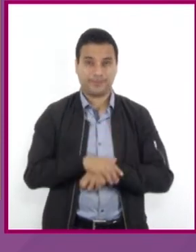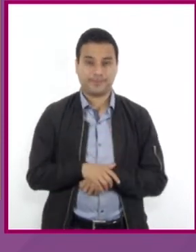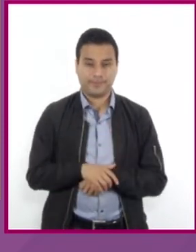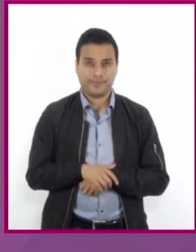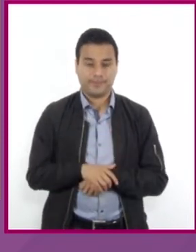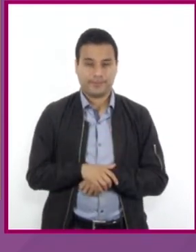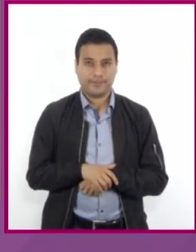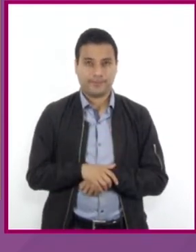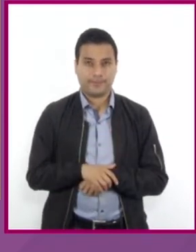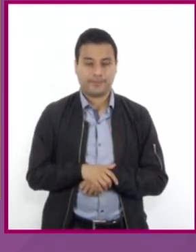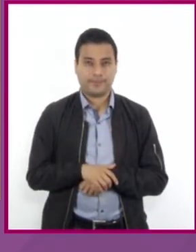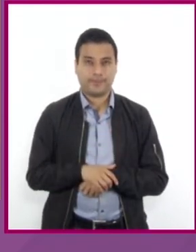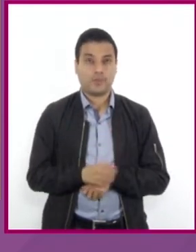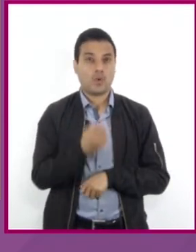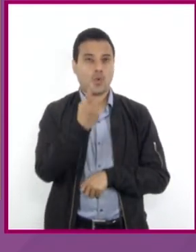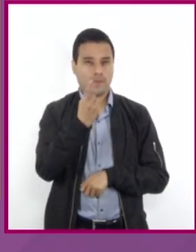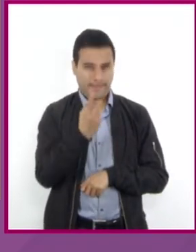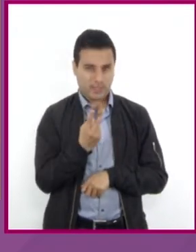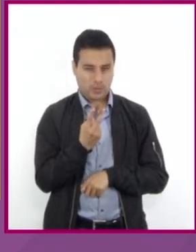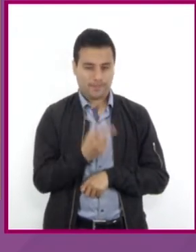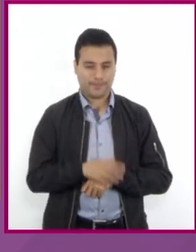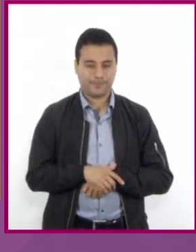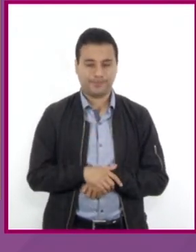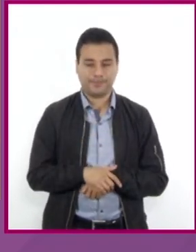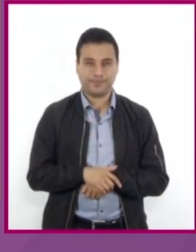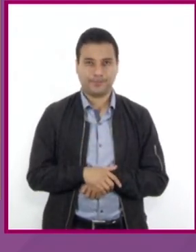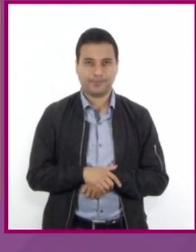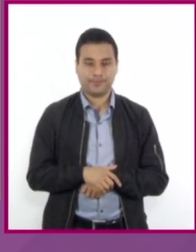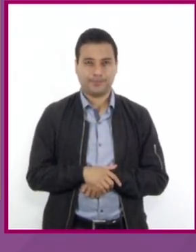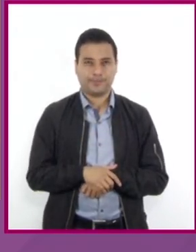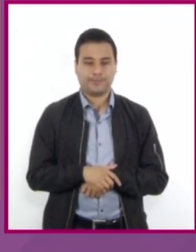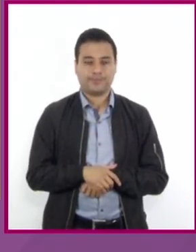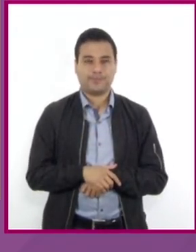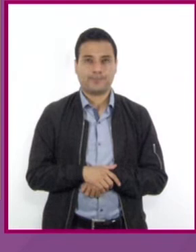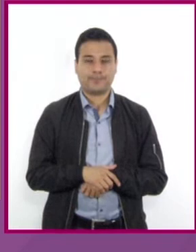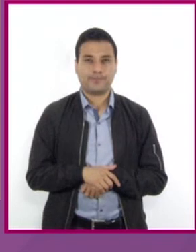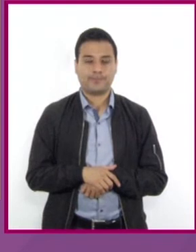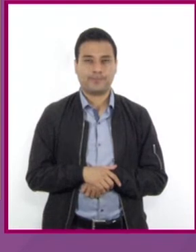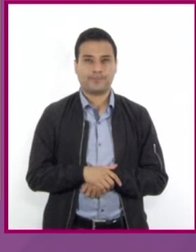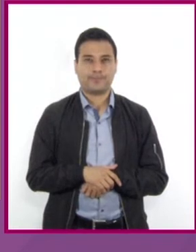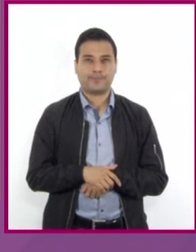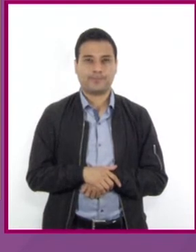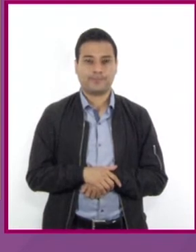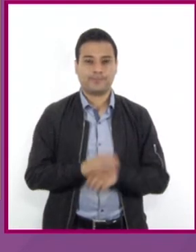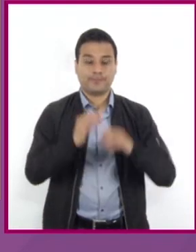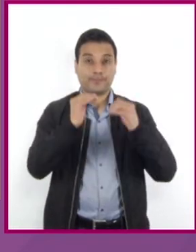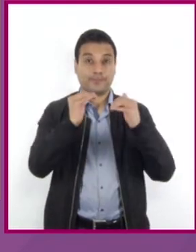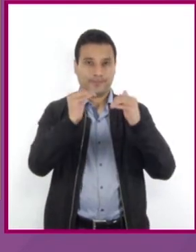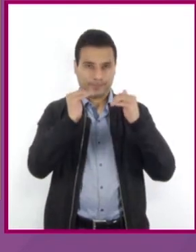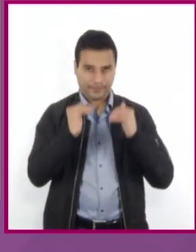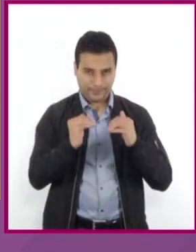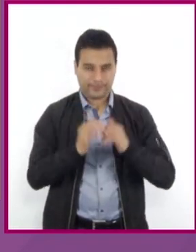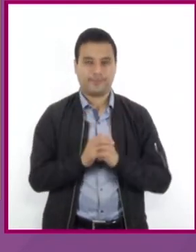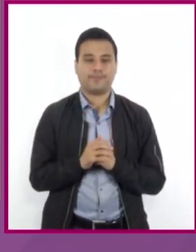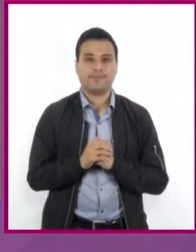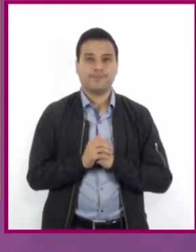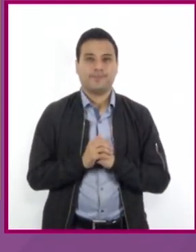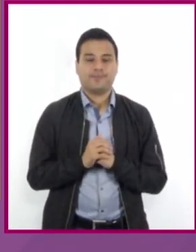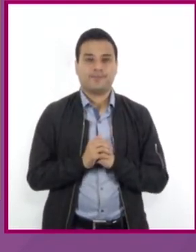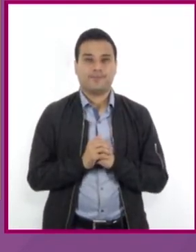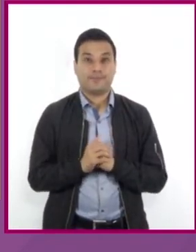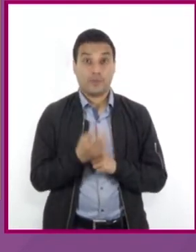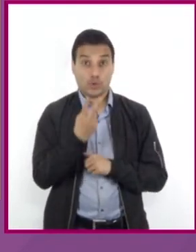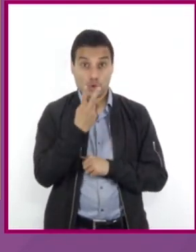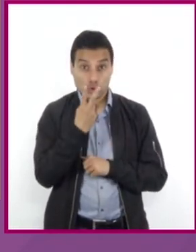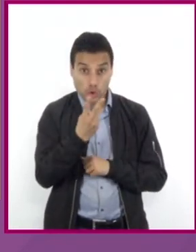multiplicaremos por un medio ambos miembros de la ecuación cancelando el 2 positivo que está